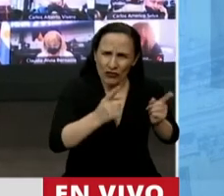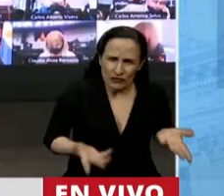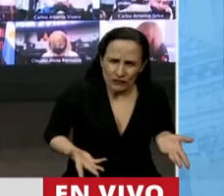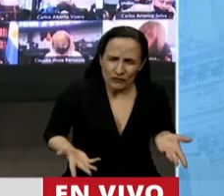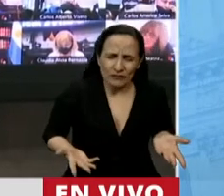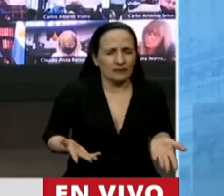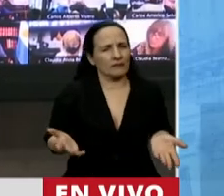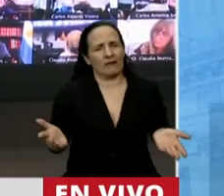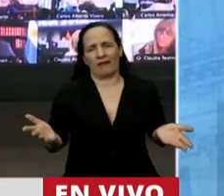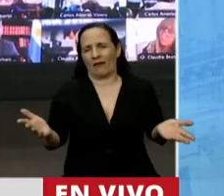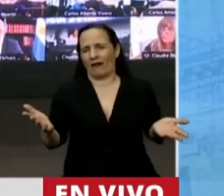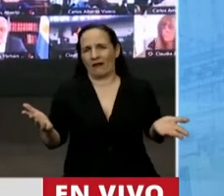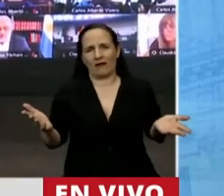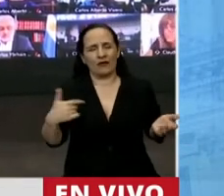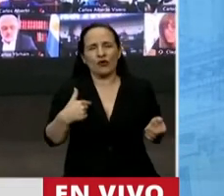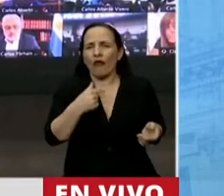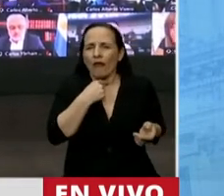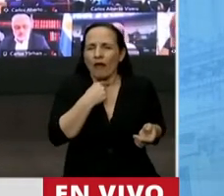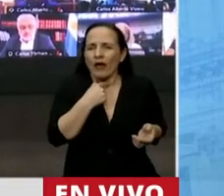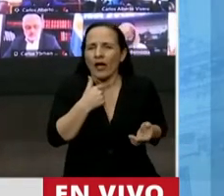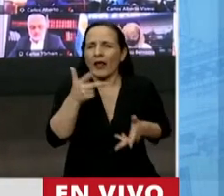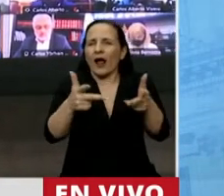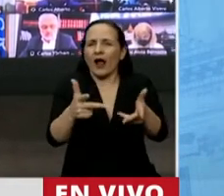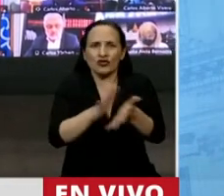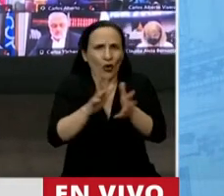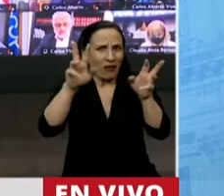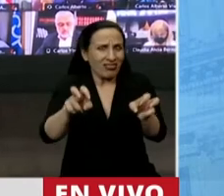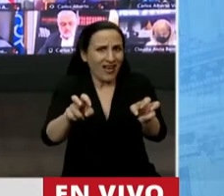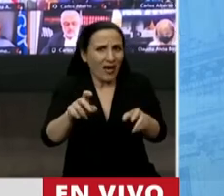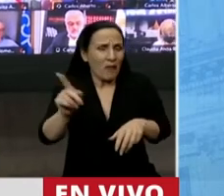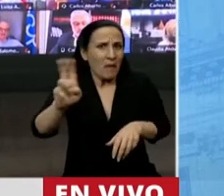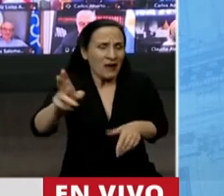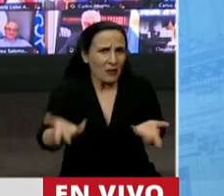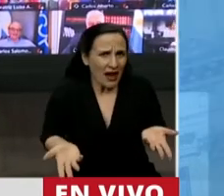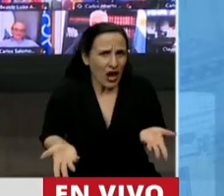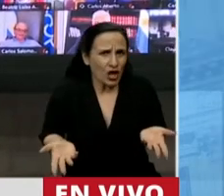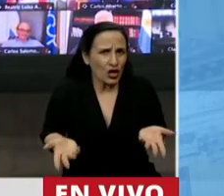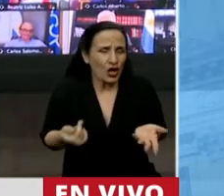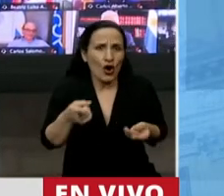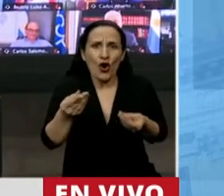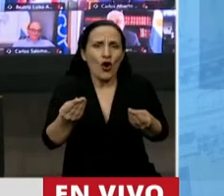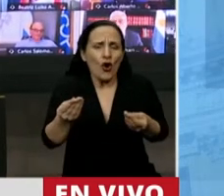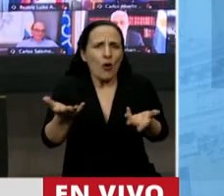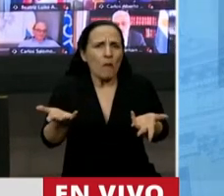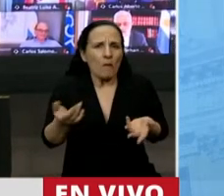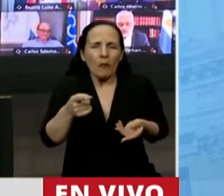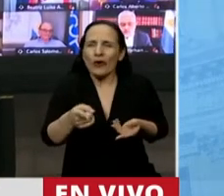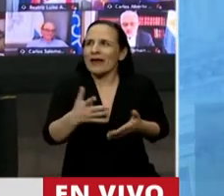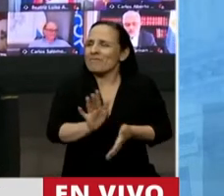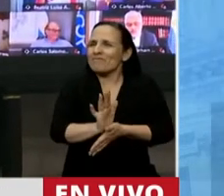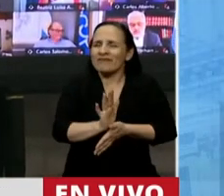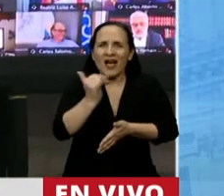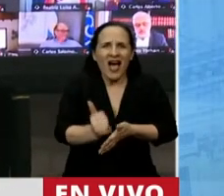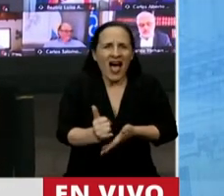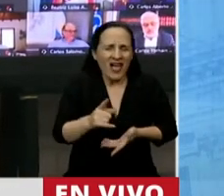Realmente, Presidente, quería plantear esta moción de privilegio y plantear claramente un desagravio